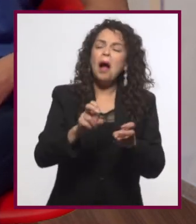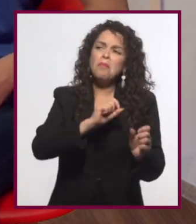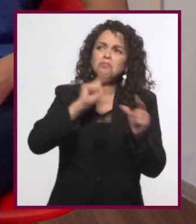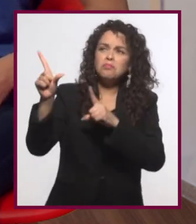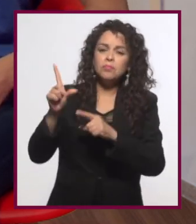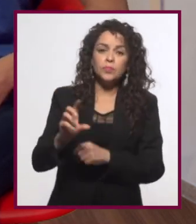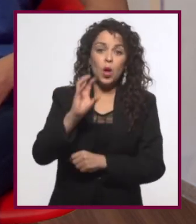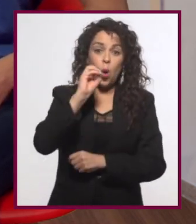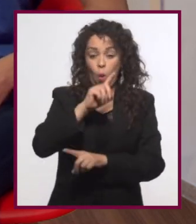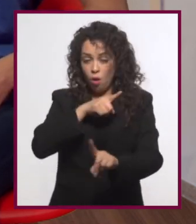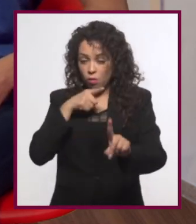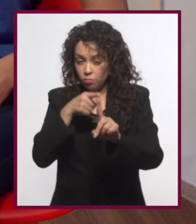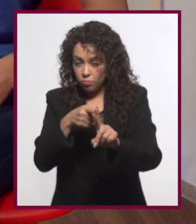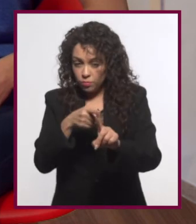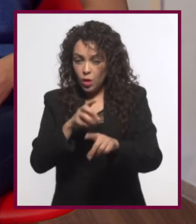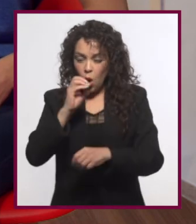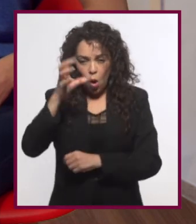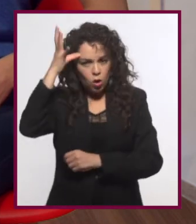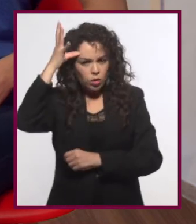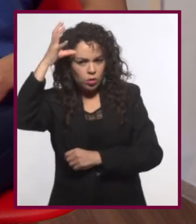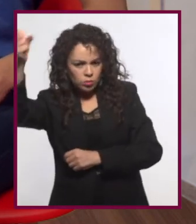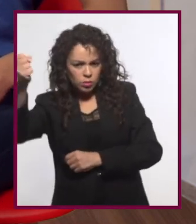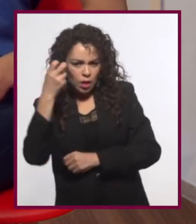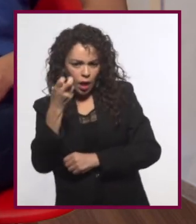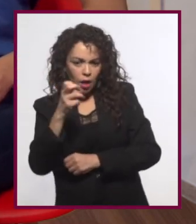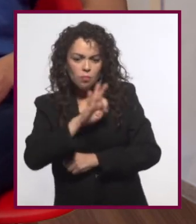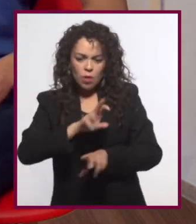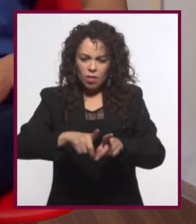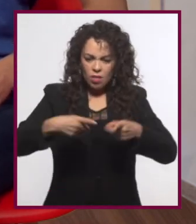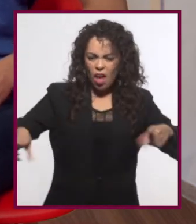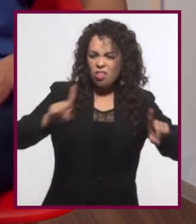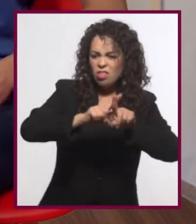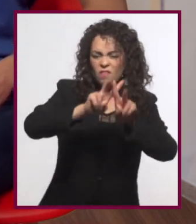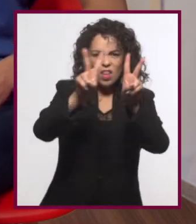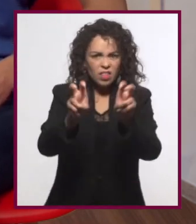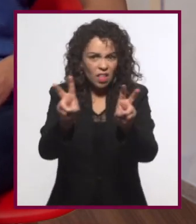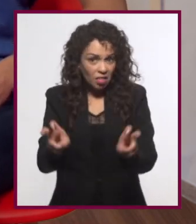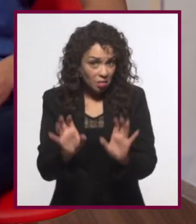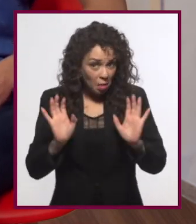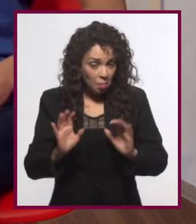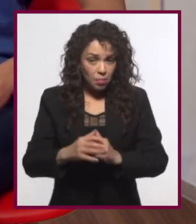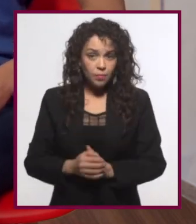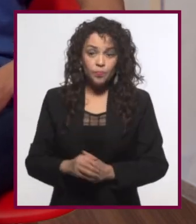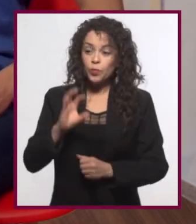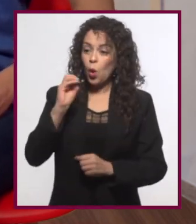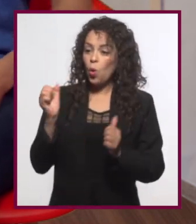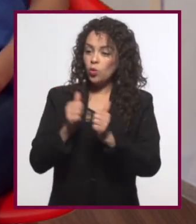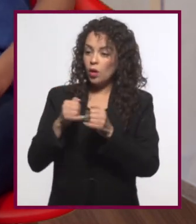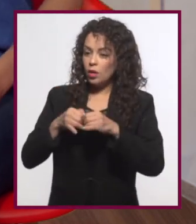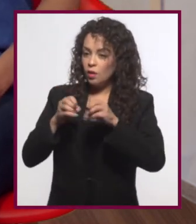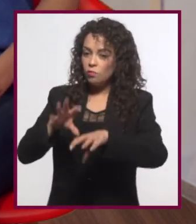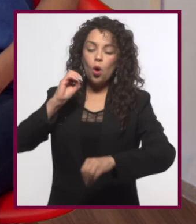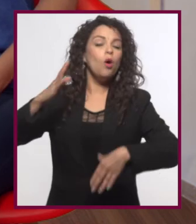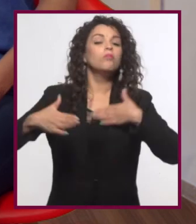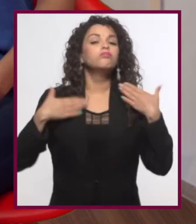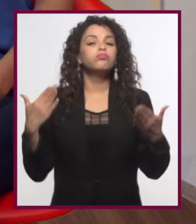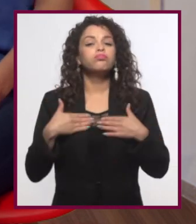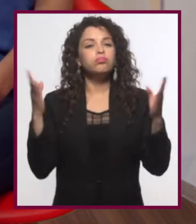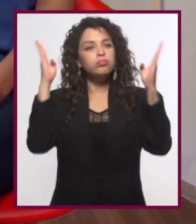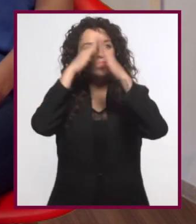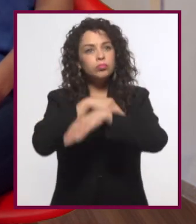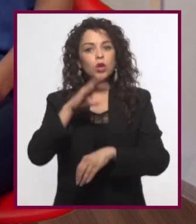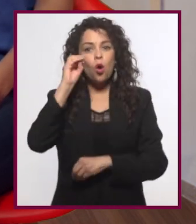¿Tendrían un tema central? ¿O quizá un concepto y de ahí desarrollarían temas diversos? ¿Sería informativo, de